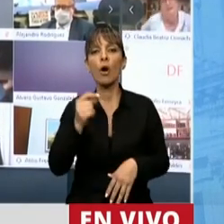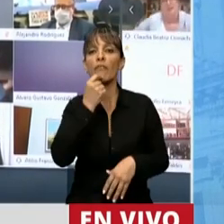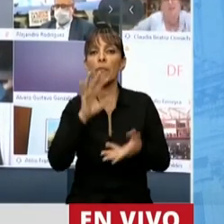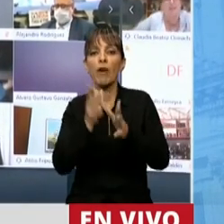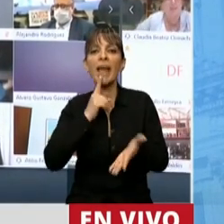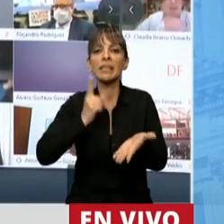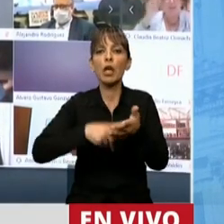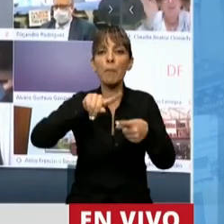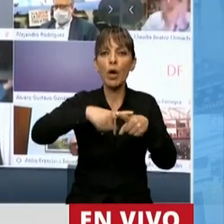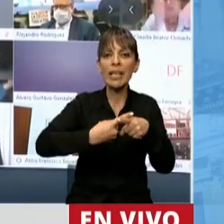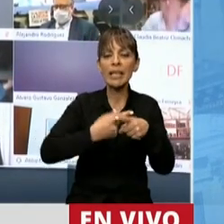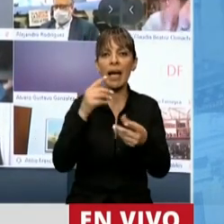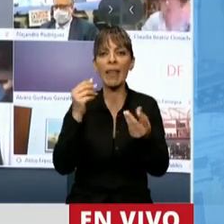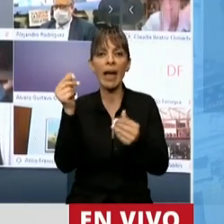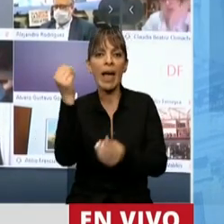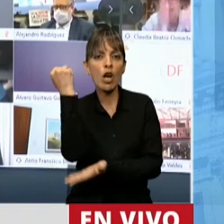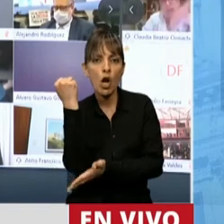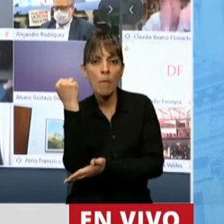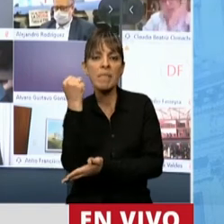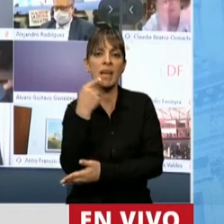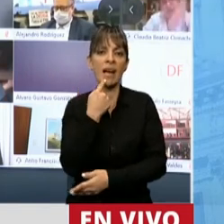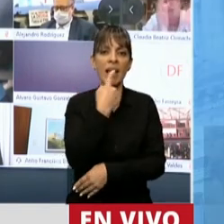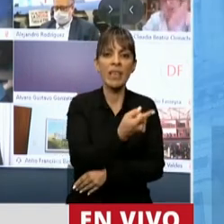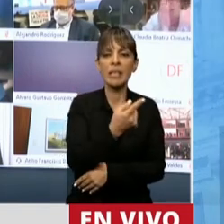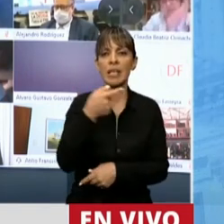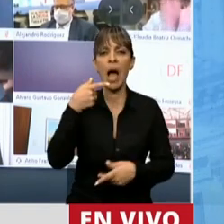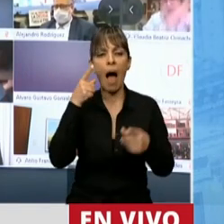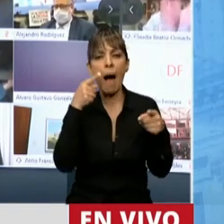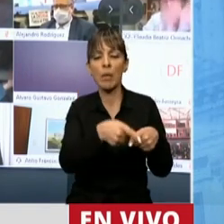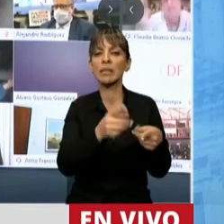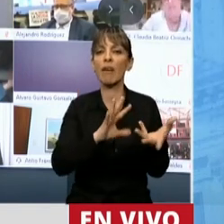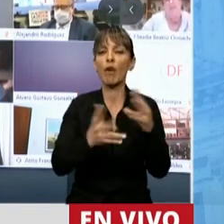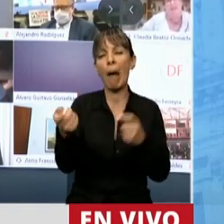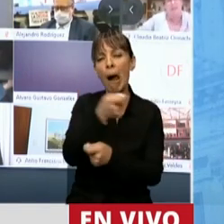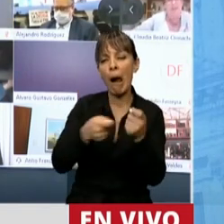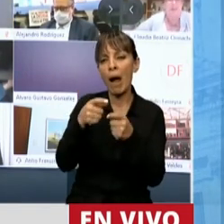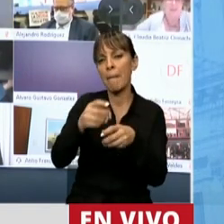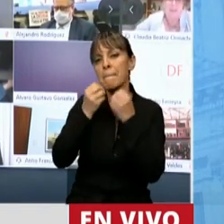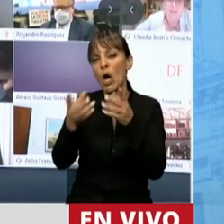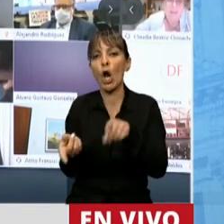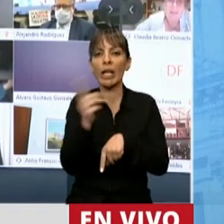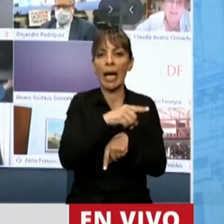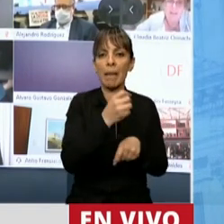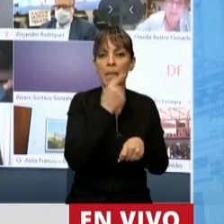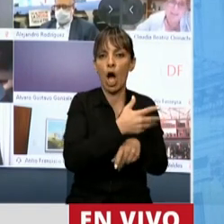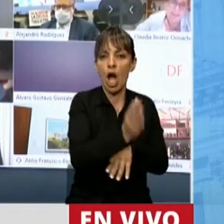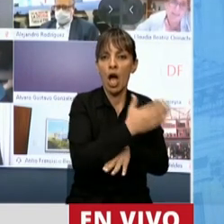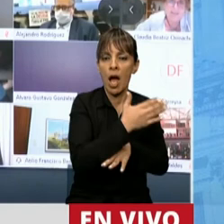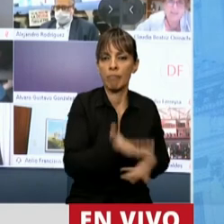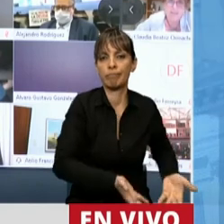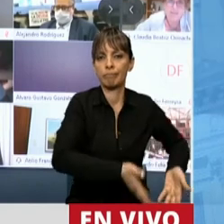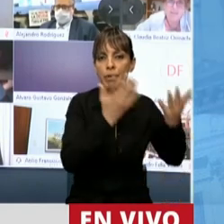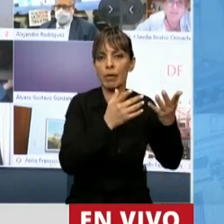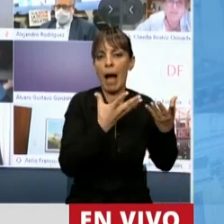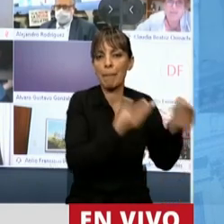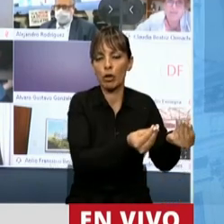política económica que dice y apuesta a que la timba financiera es más rentable que sumar una nueva línea de producción a una empresa, a una